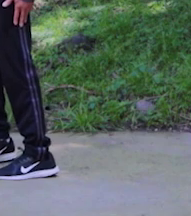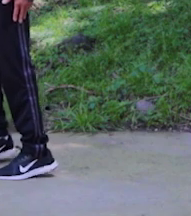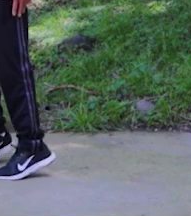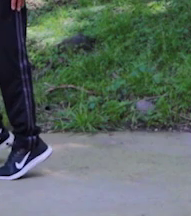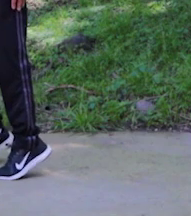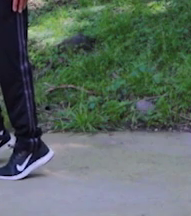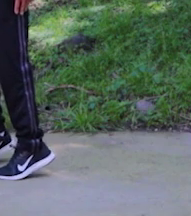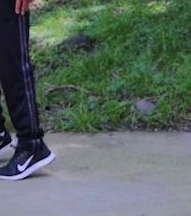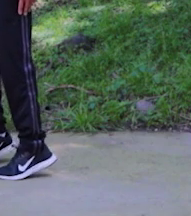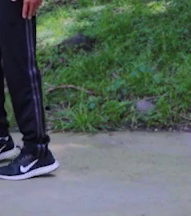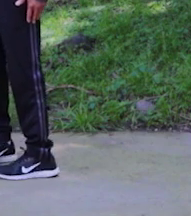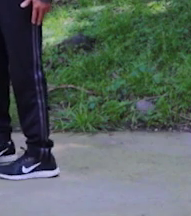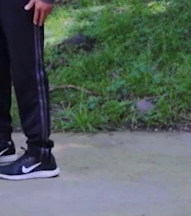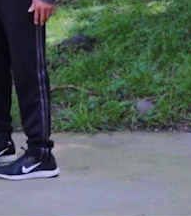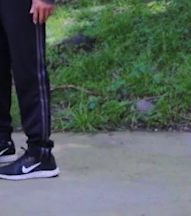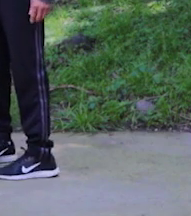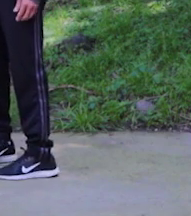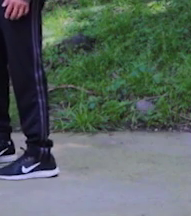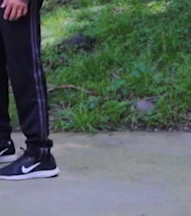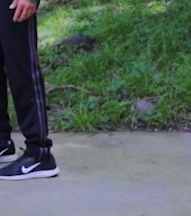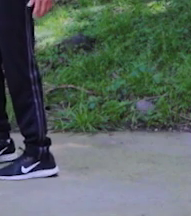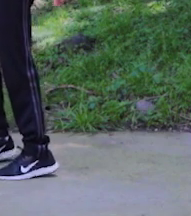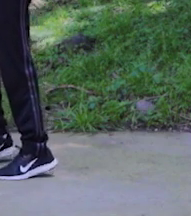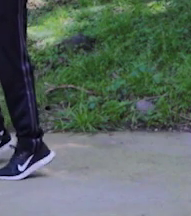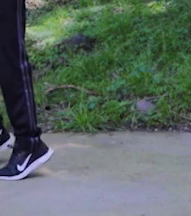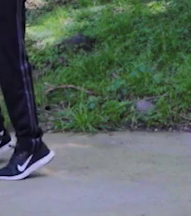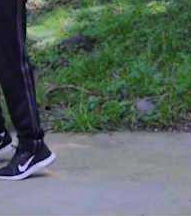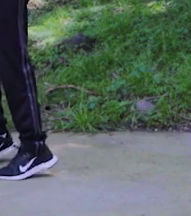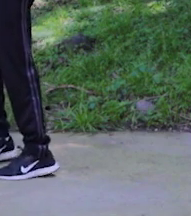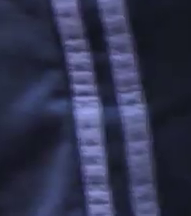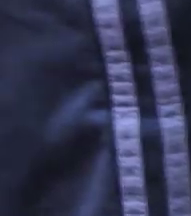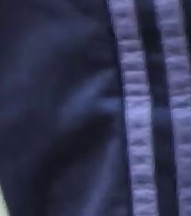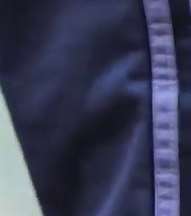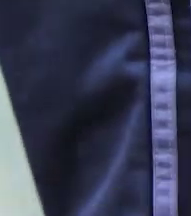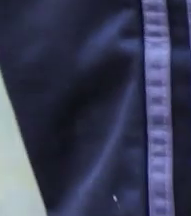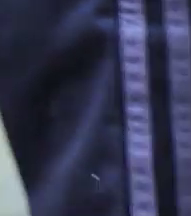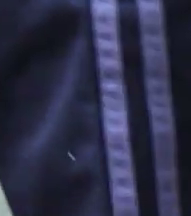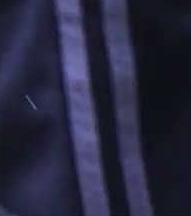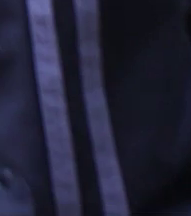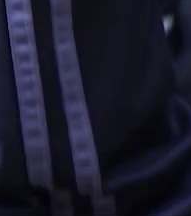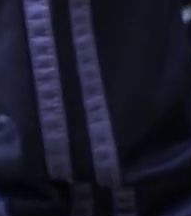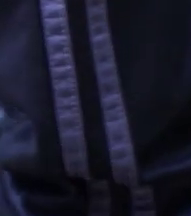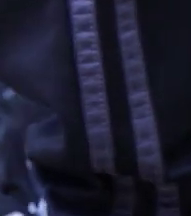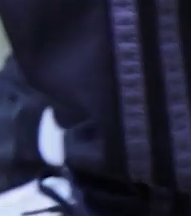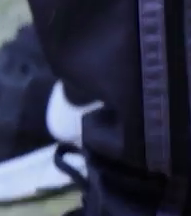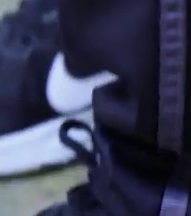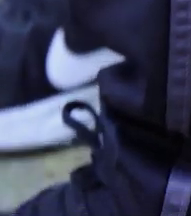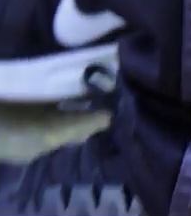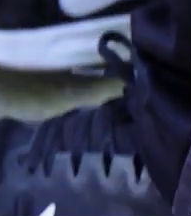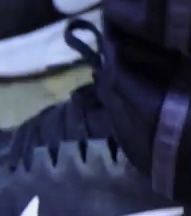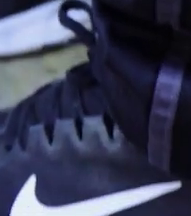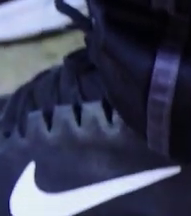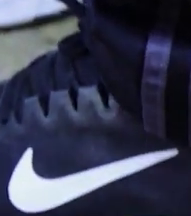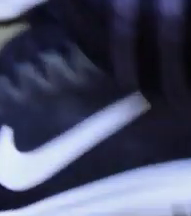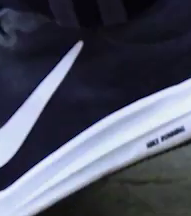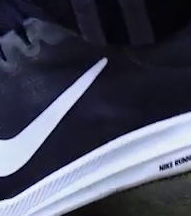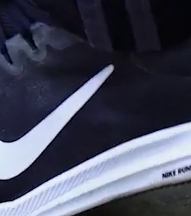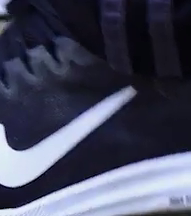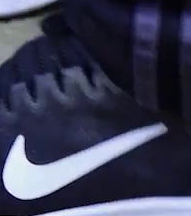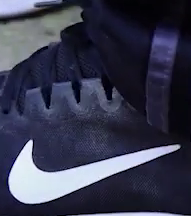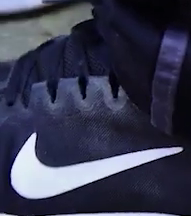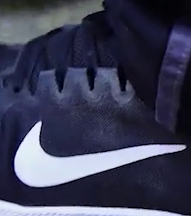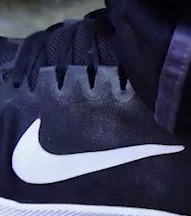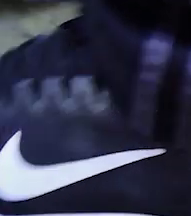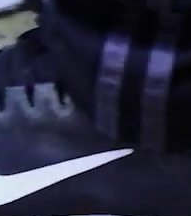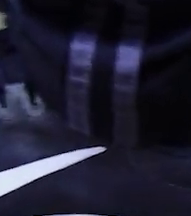talones. Arriba. Eso. Utilizamos nuestros brazos para tener equilibrio. Muy bien. Una vez